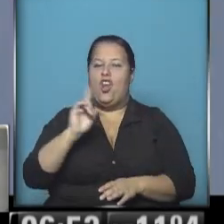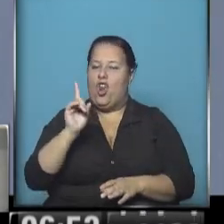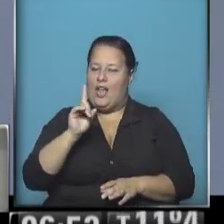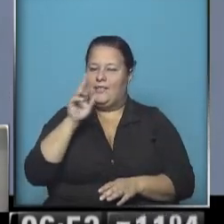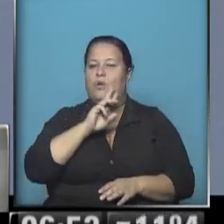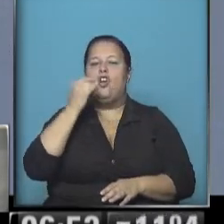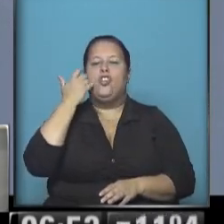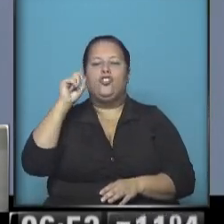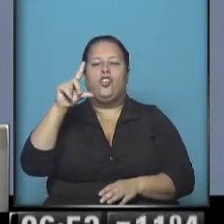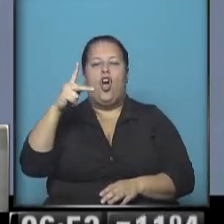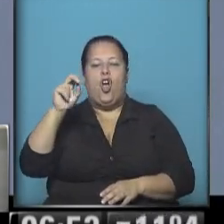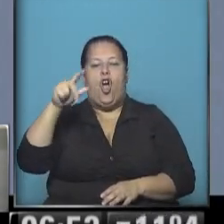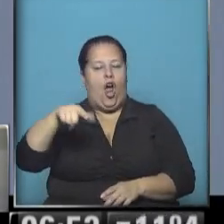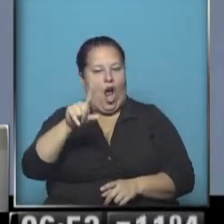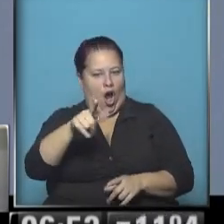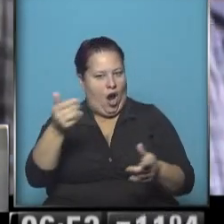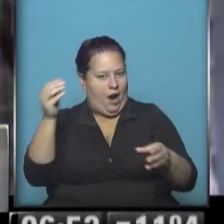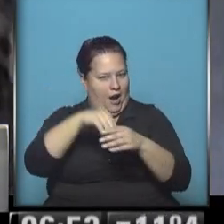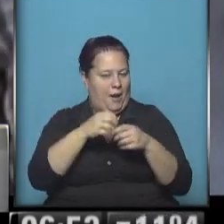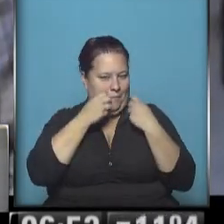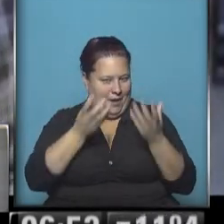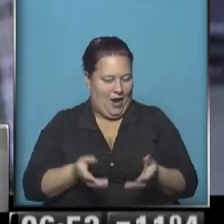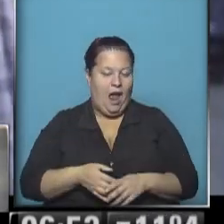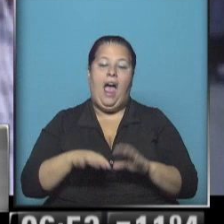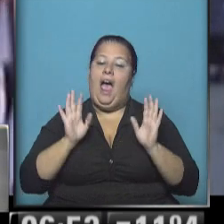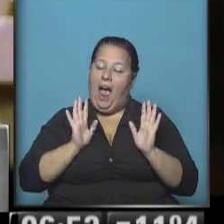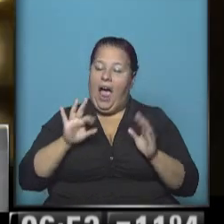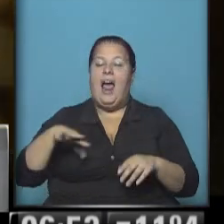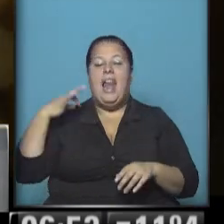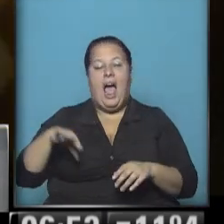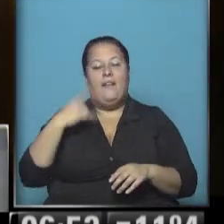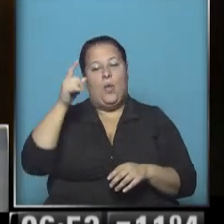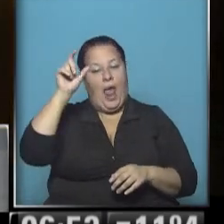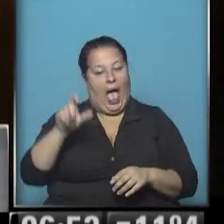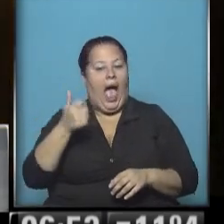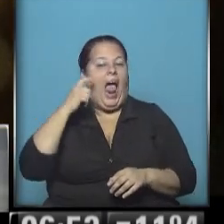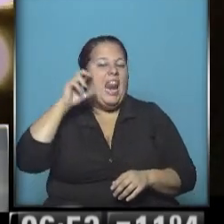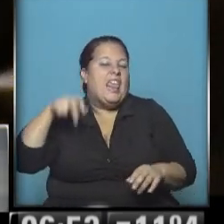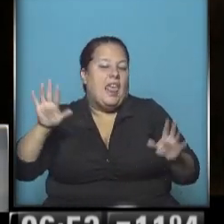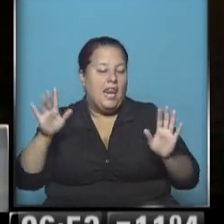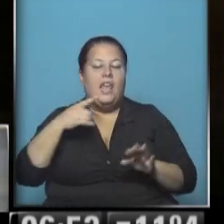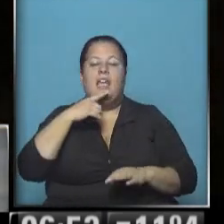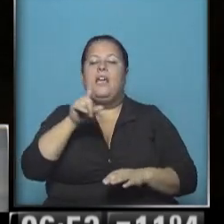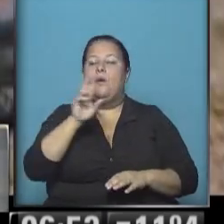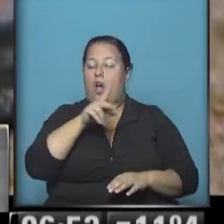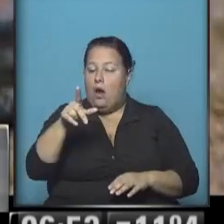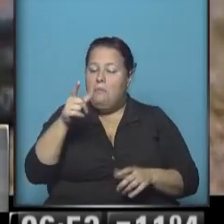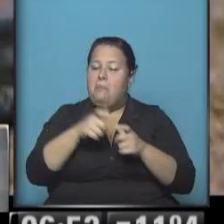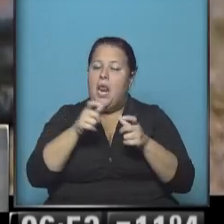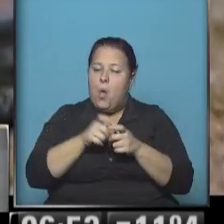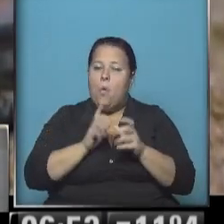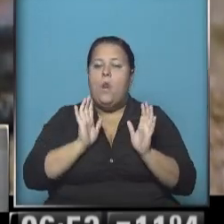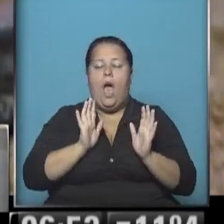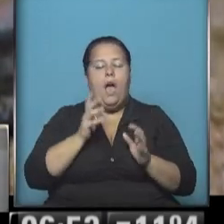yo con en este caso suma. Ah, no me digas. sí, Entonces, ¿la vida de alguien? La vida de alguien. Desde que era Acuña me pareció una película